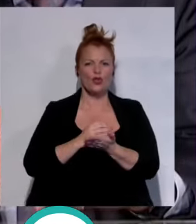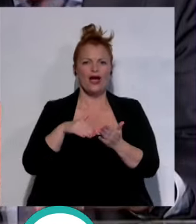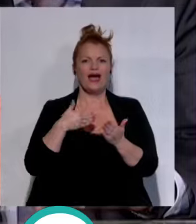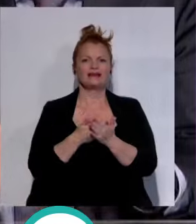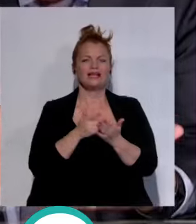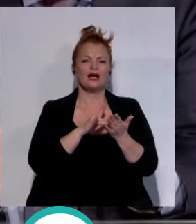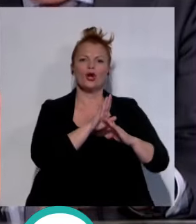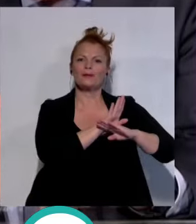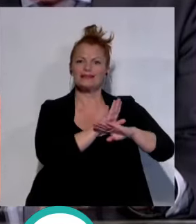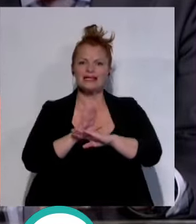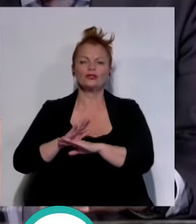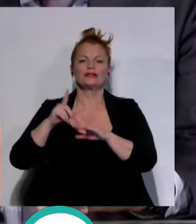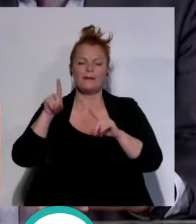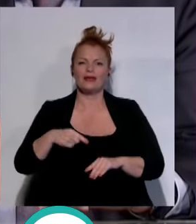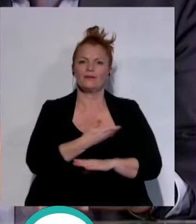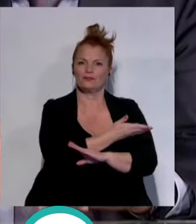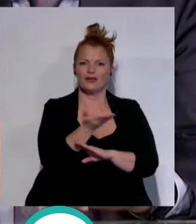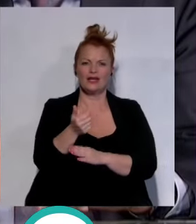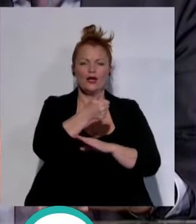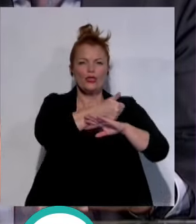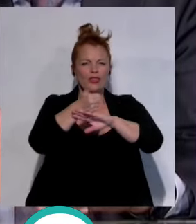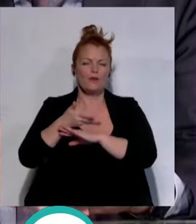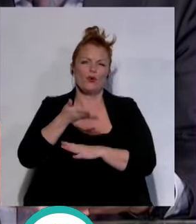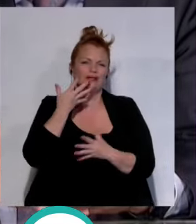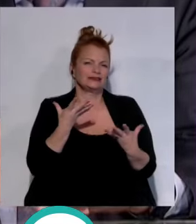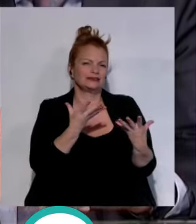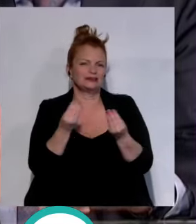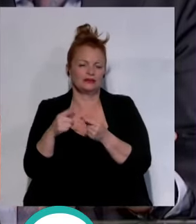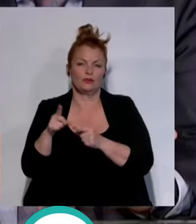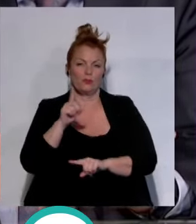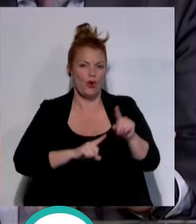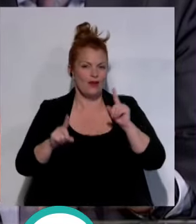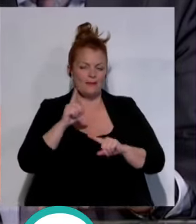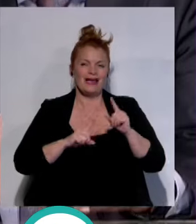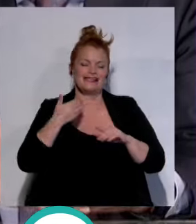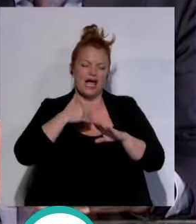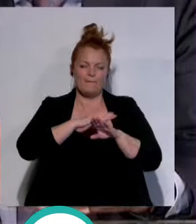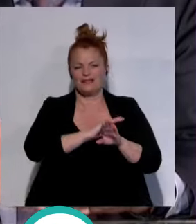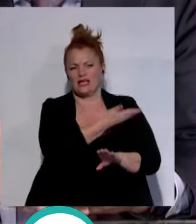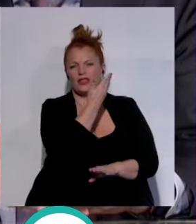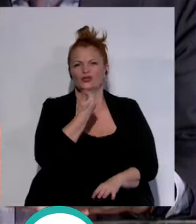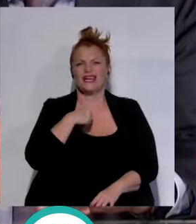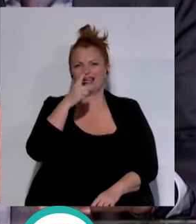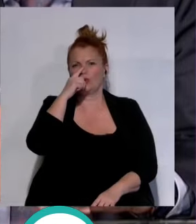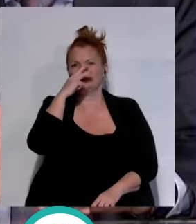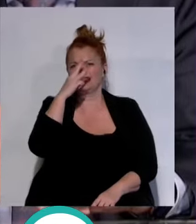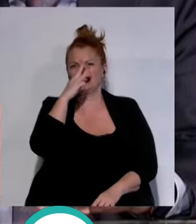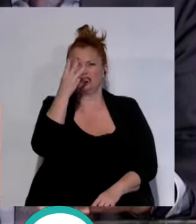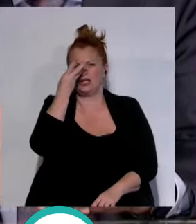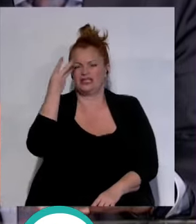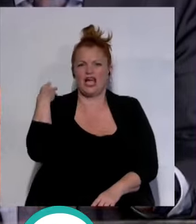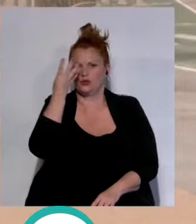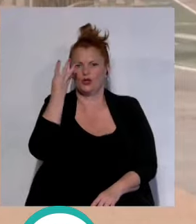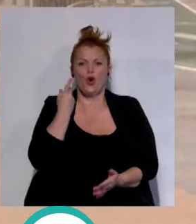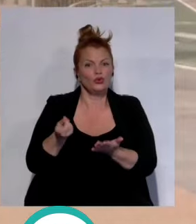representan, pero también a los ciudadanos, de un montón de problemas que felizmente ya pasaron hace tres o cuatro años y que no tienen por qué